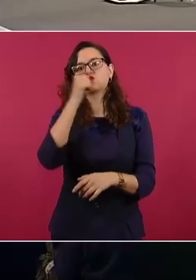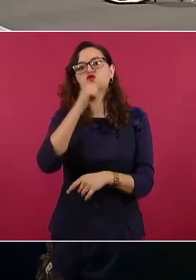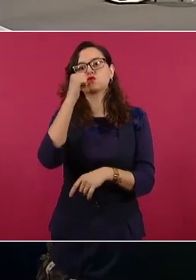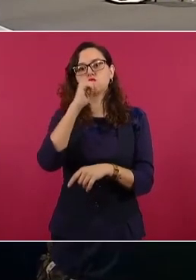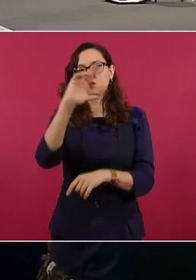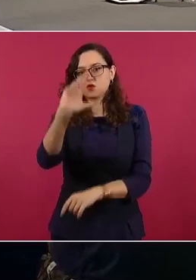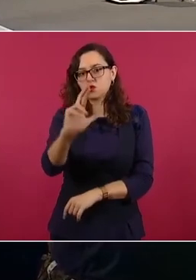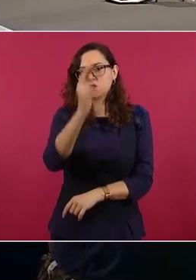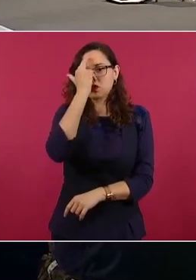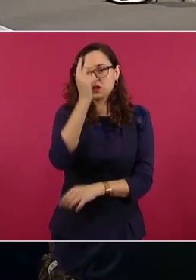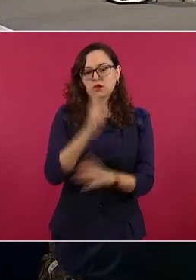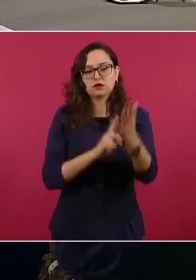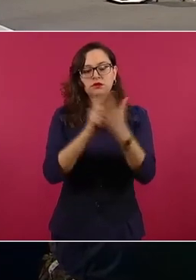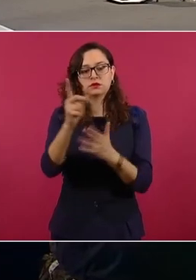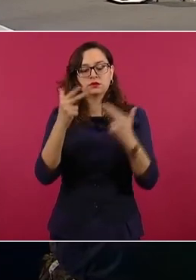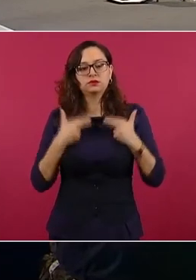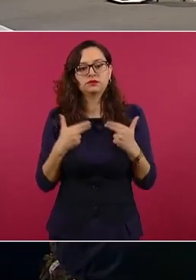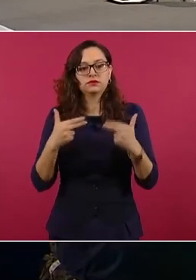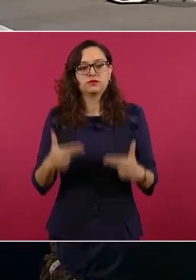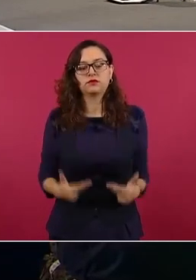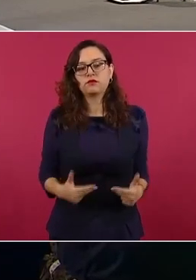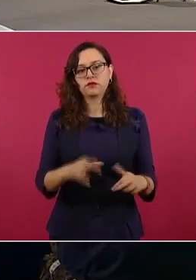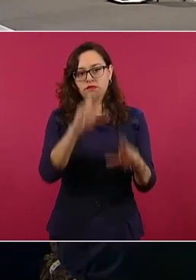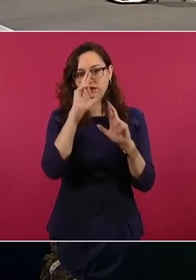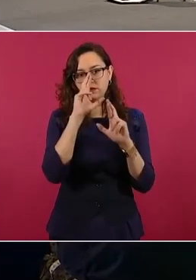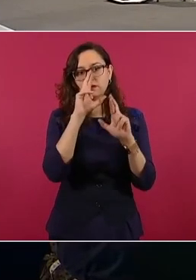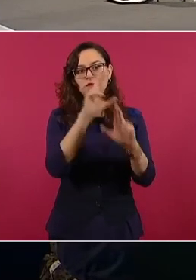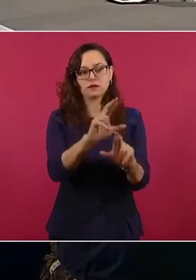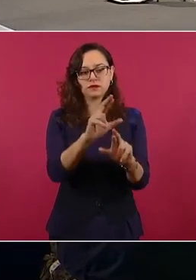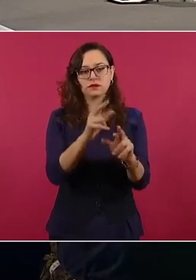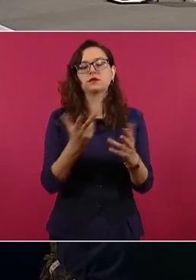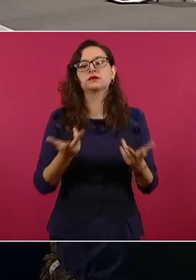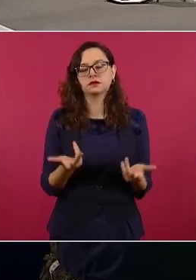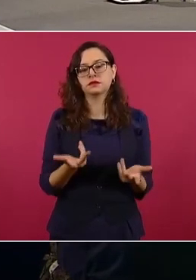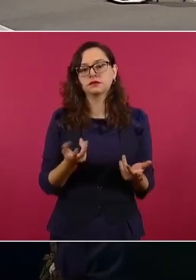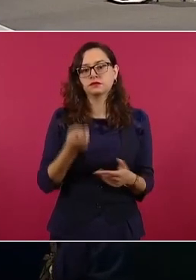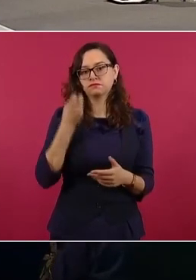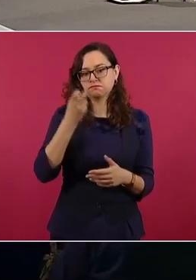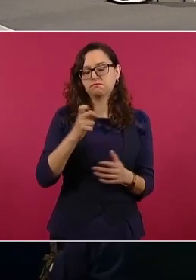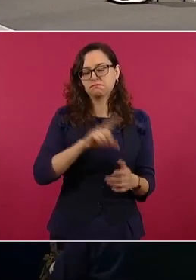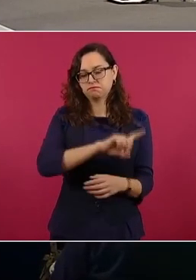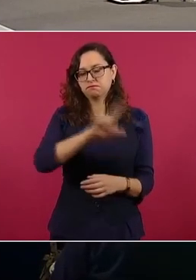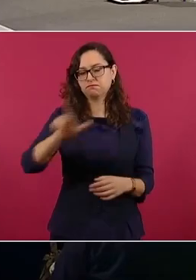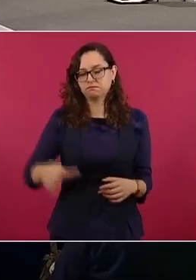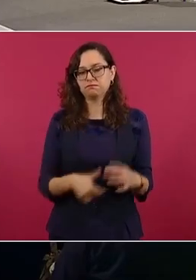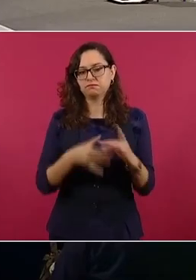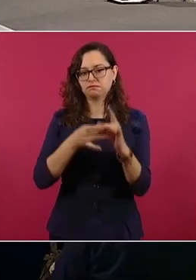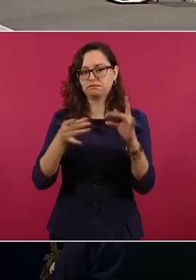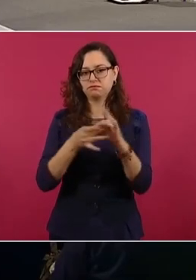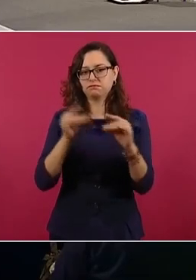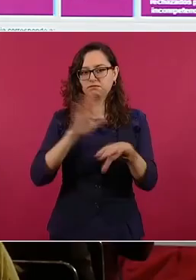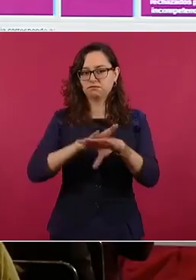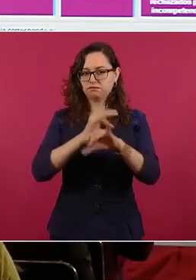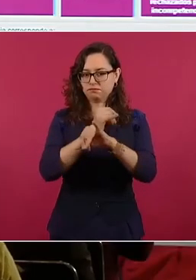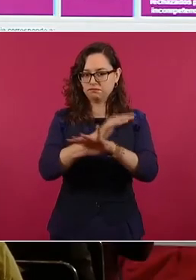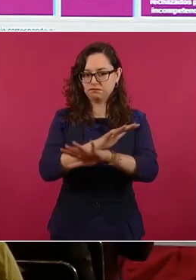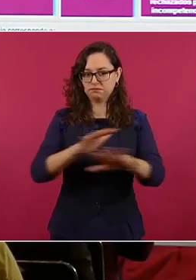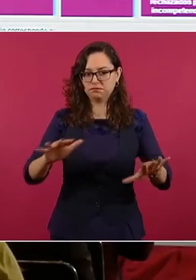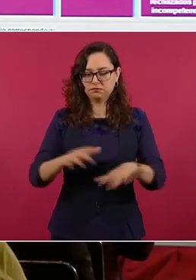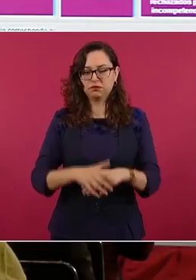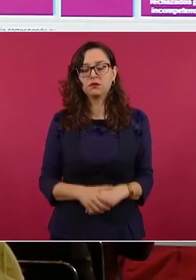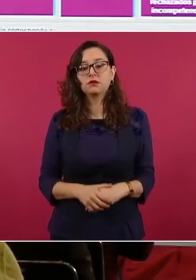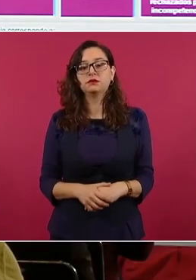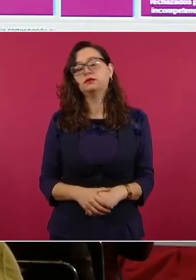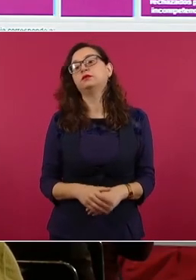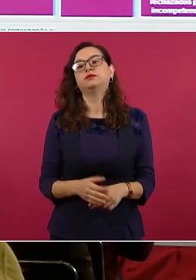profundizar sobre un tema que al rato explicaremos. Siguiente. En el periodo que se informa, del 18 de